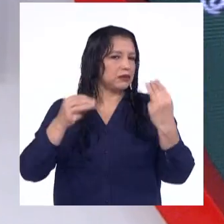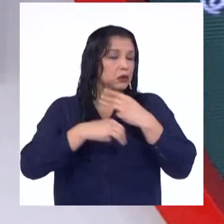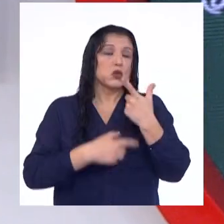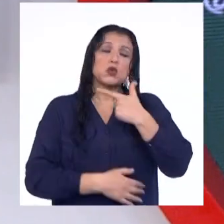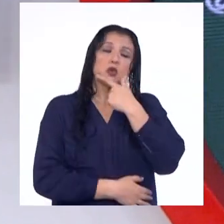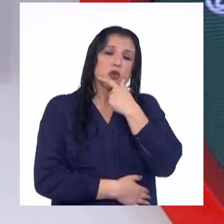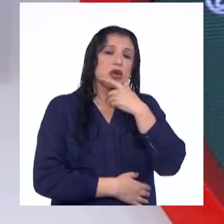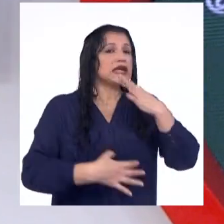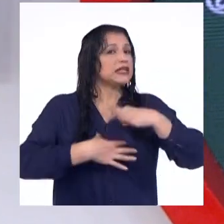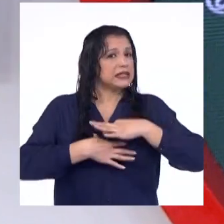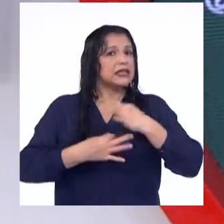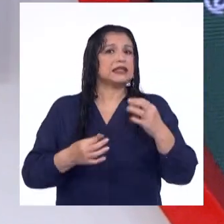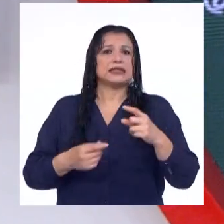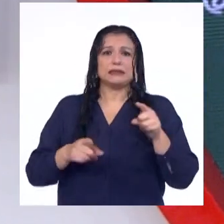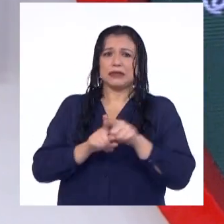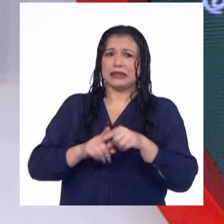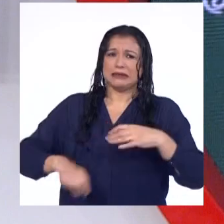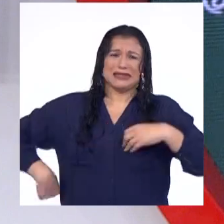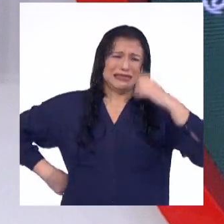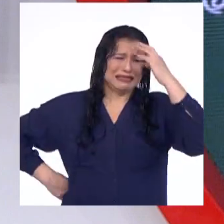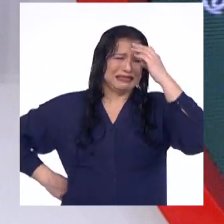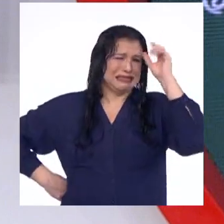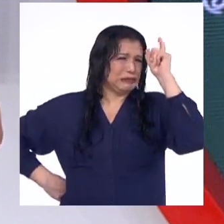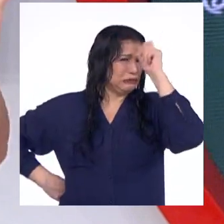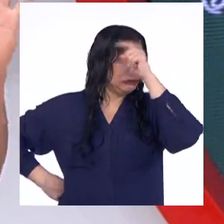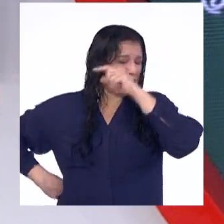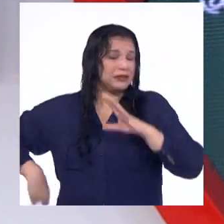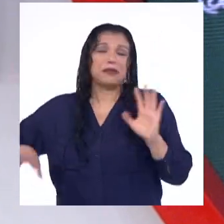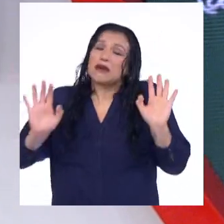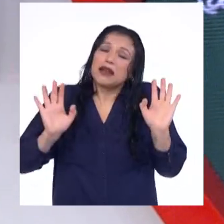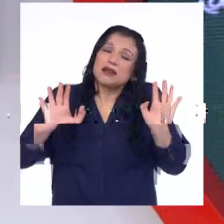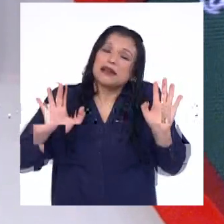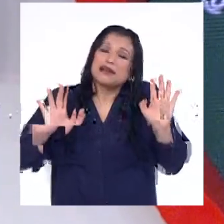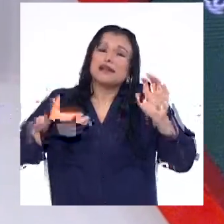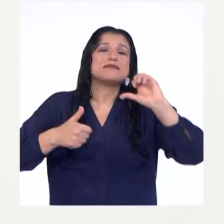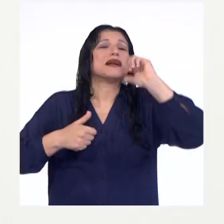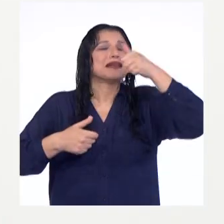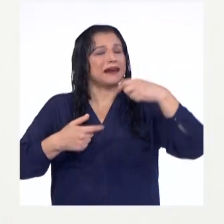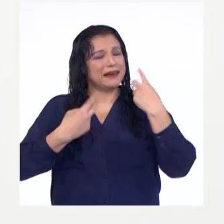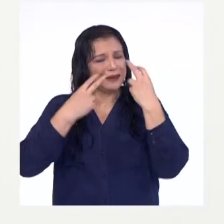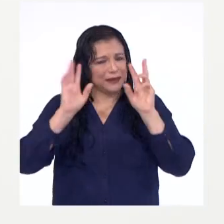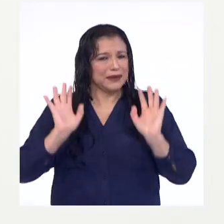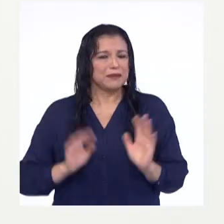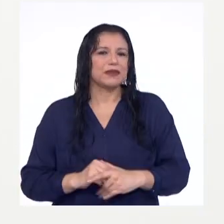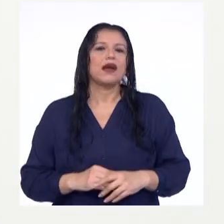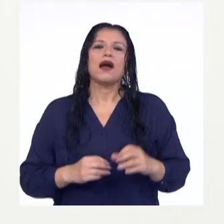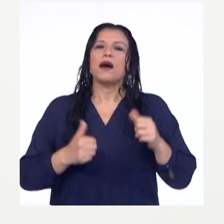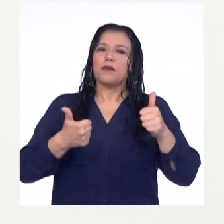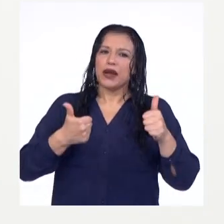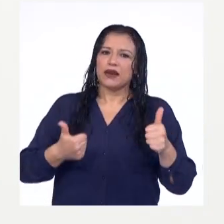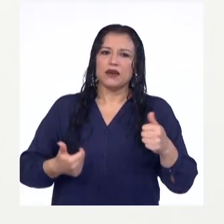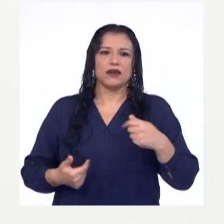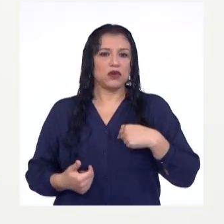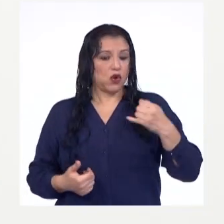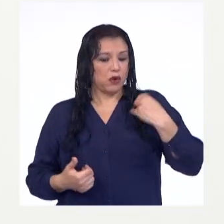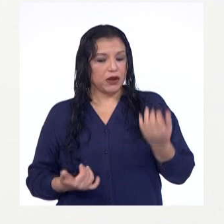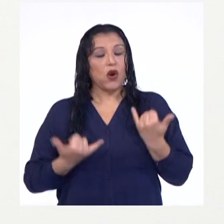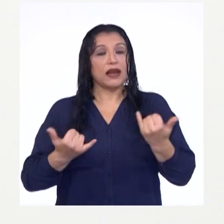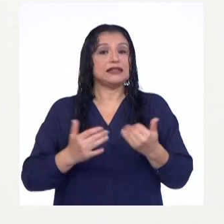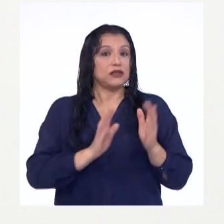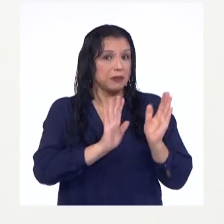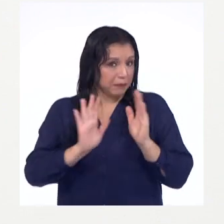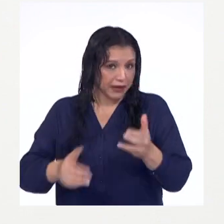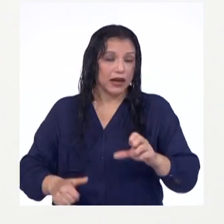interesante, pero a la vez creo que un poquito difícil. Pero veremos qué pasa. Bueno, jóvenes, debo preparar otra